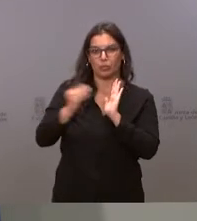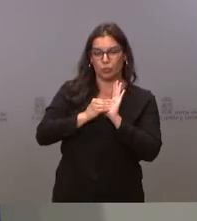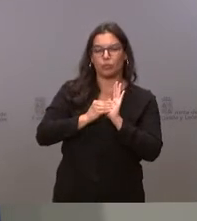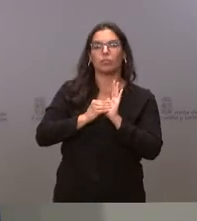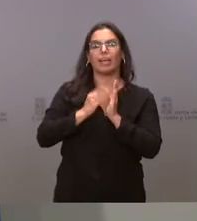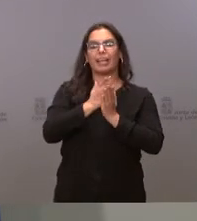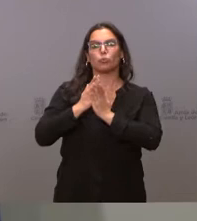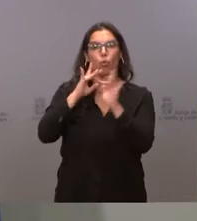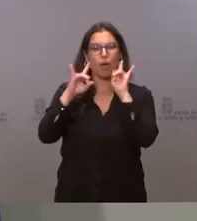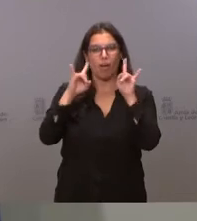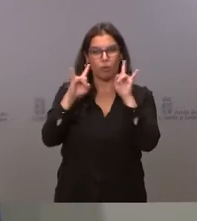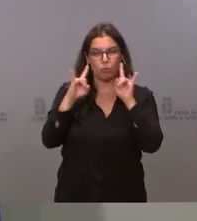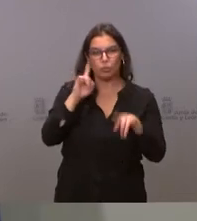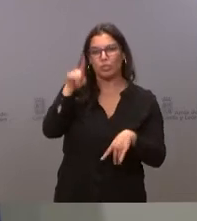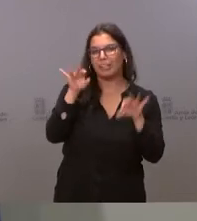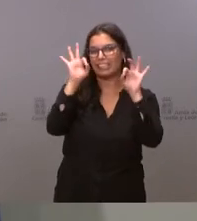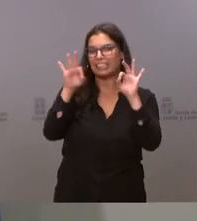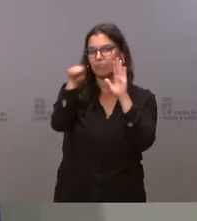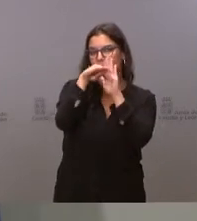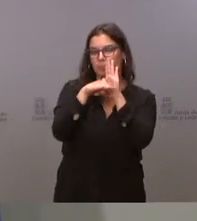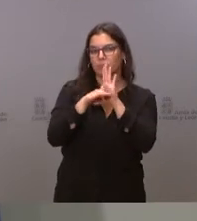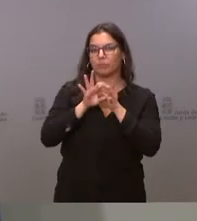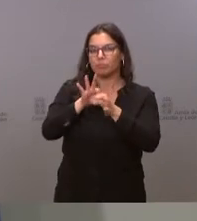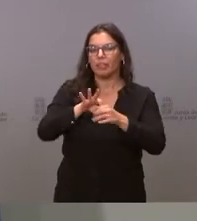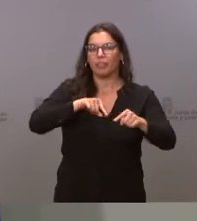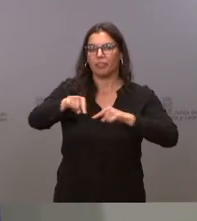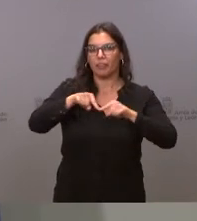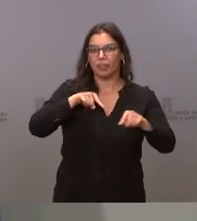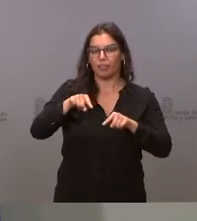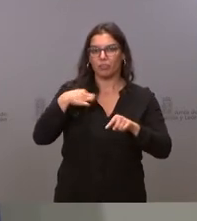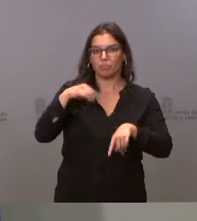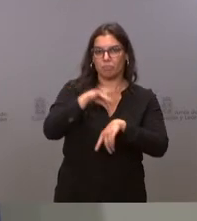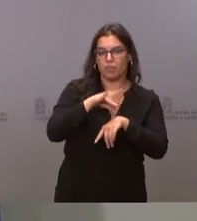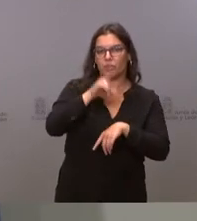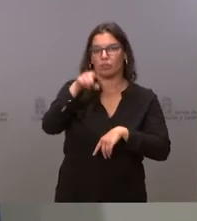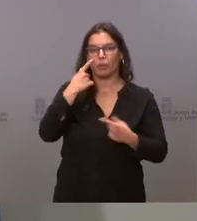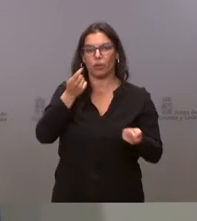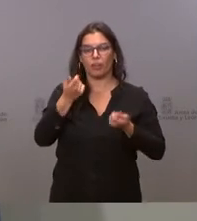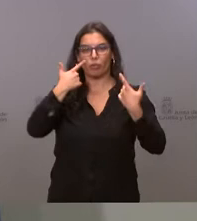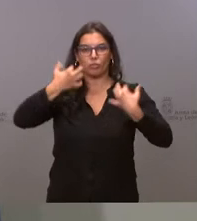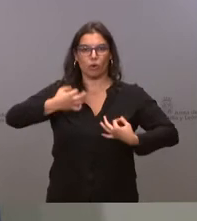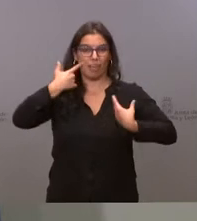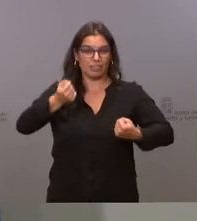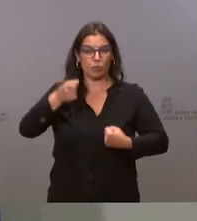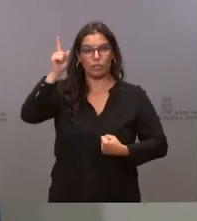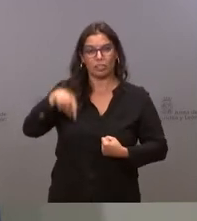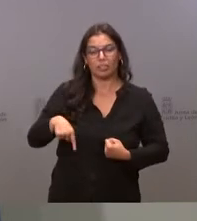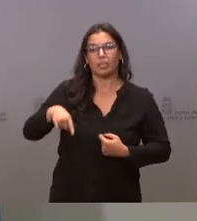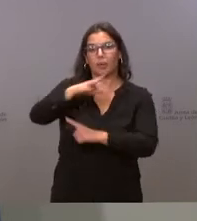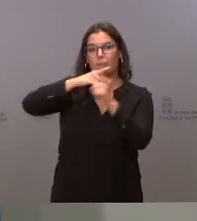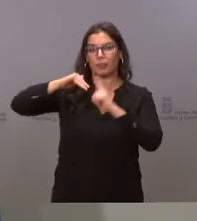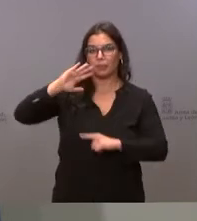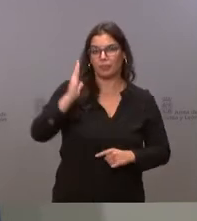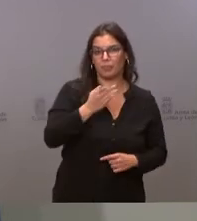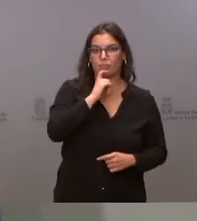realización de las especificaciones relacionadas con la dirección facultativa, la coordinación de seguridad y salud y la comunicación ambiental de las